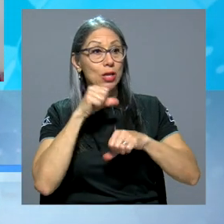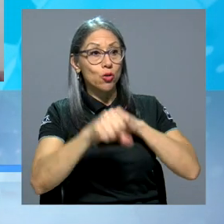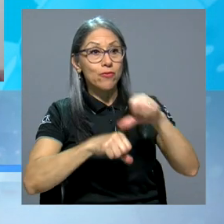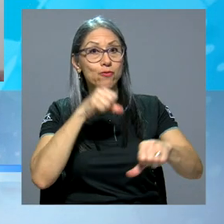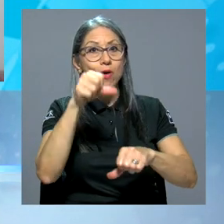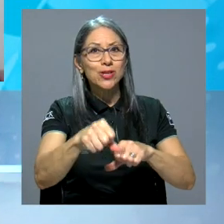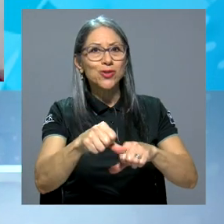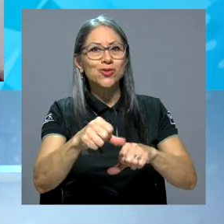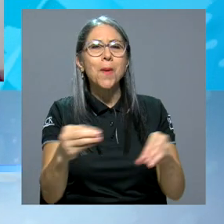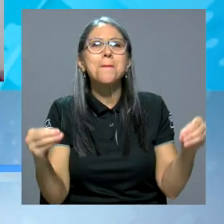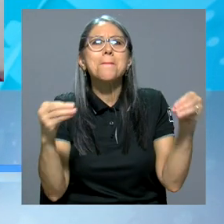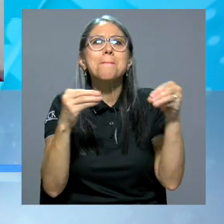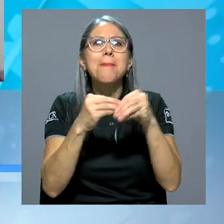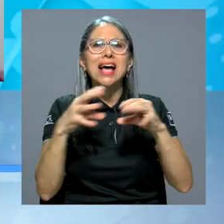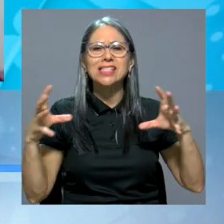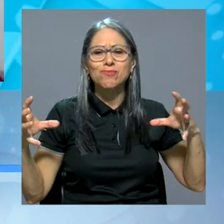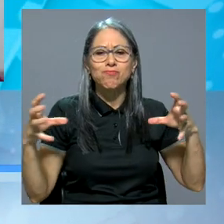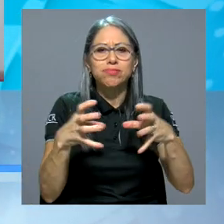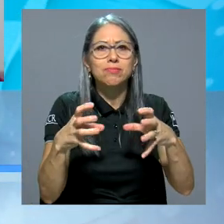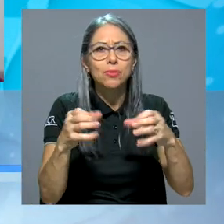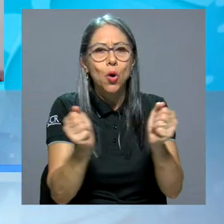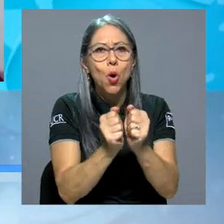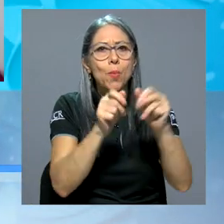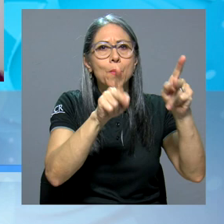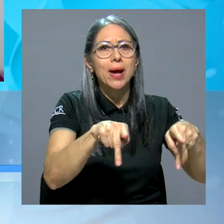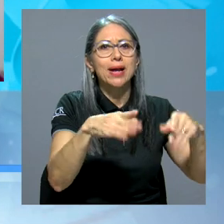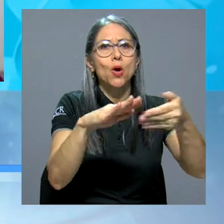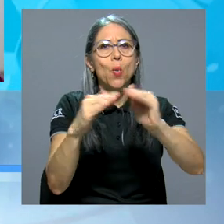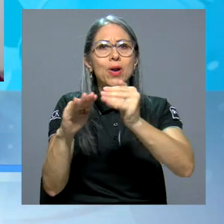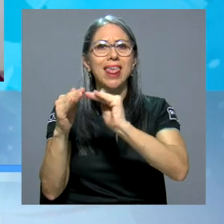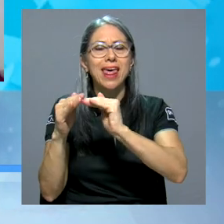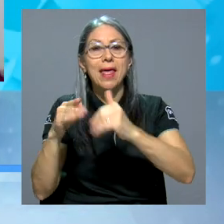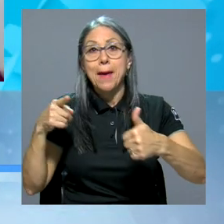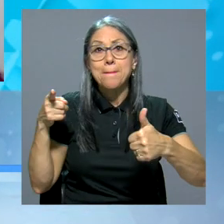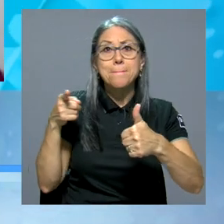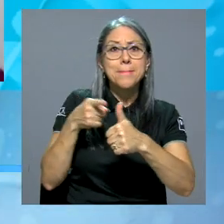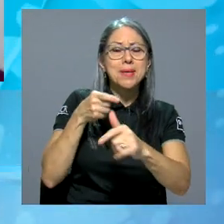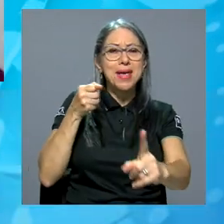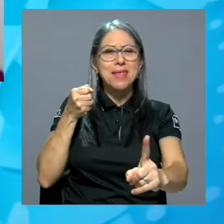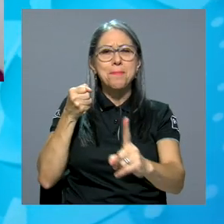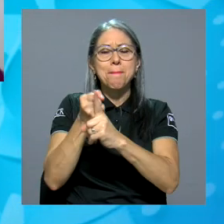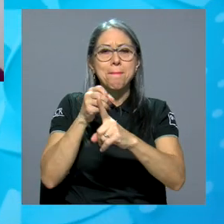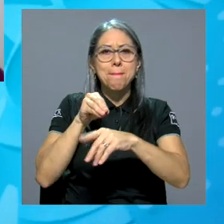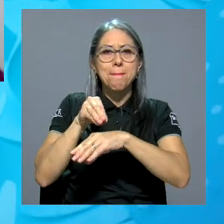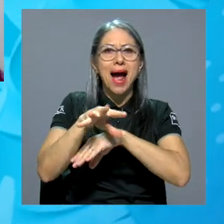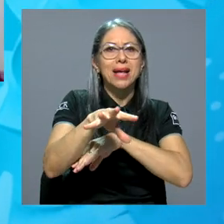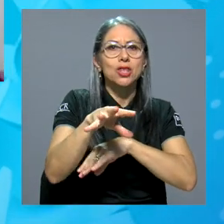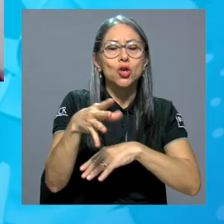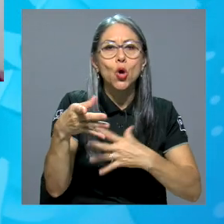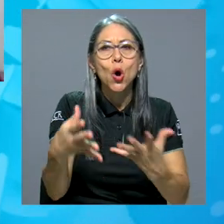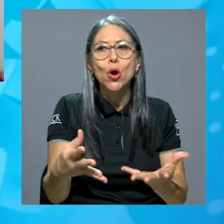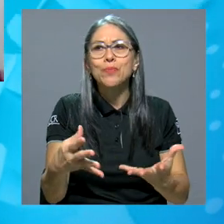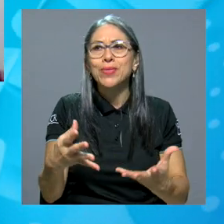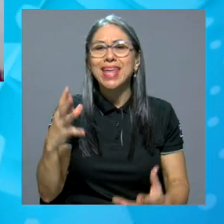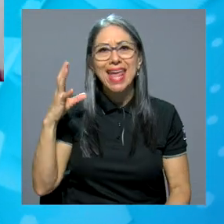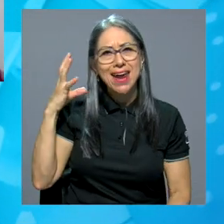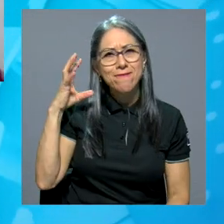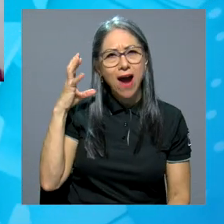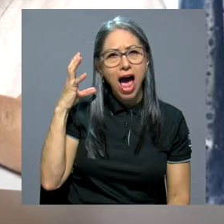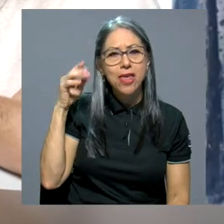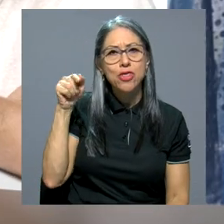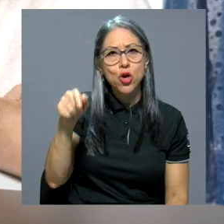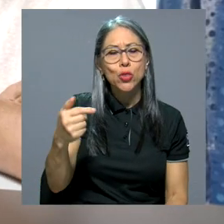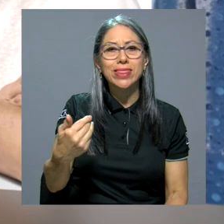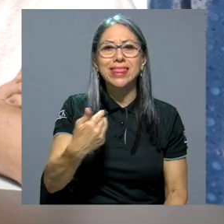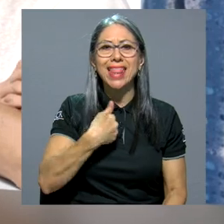involucran aún más con la comunidad. Creo que un primer impacto será el darle a la radio, yo